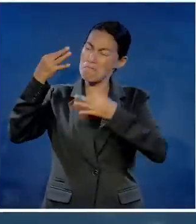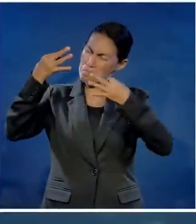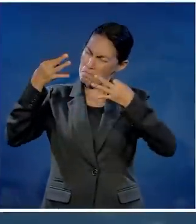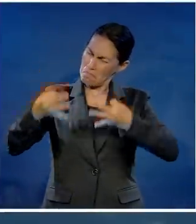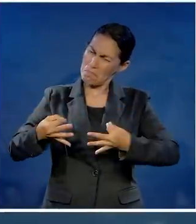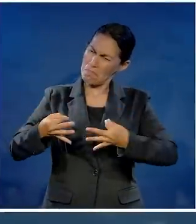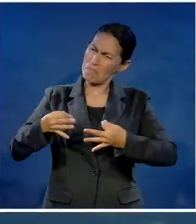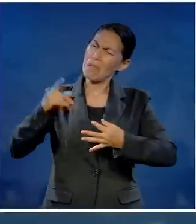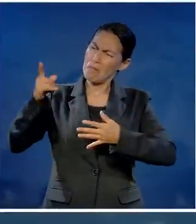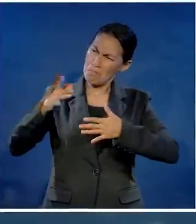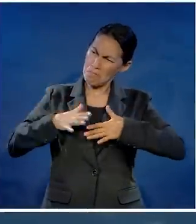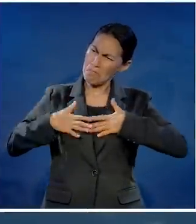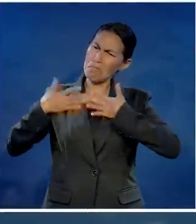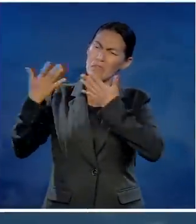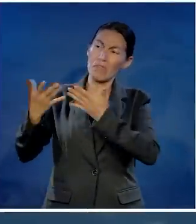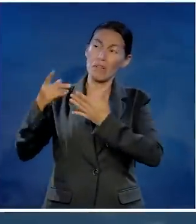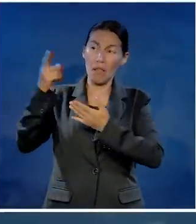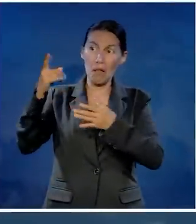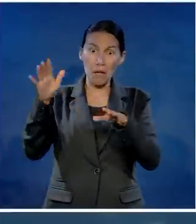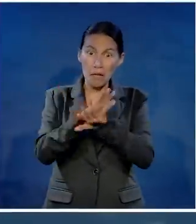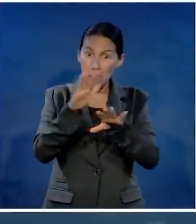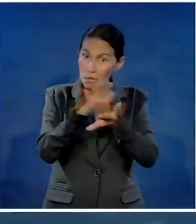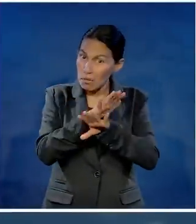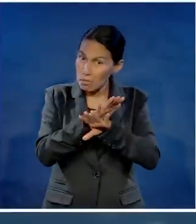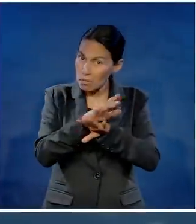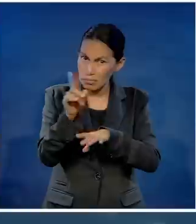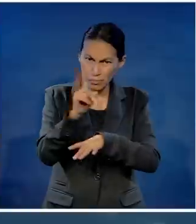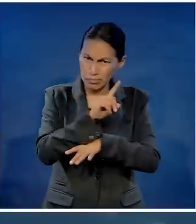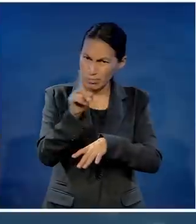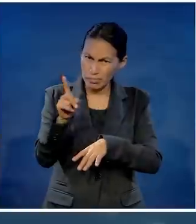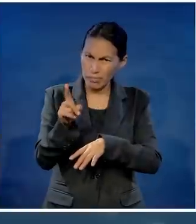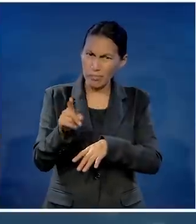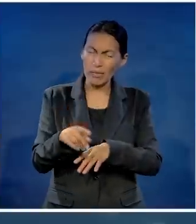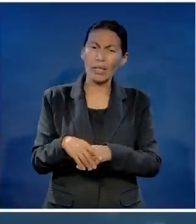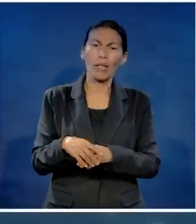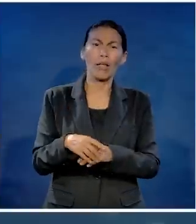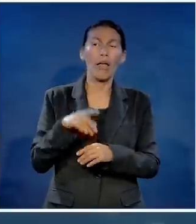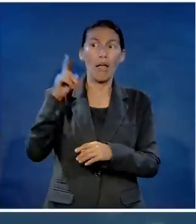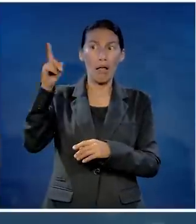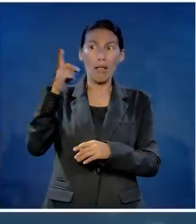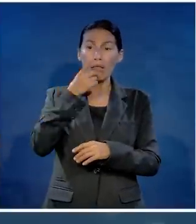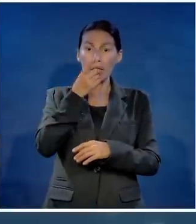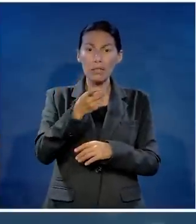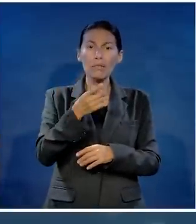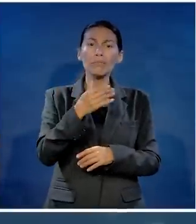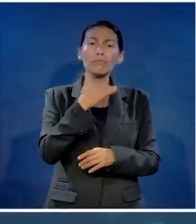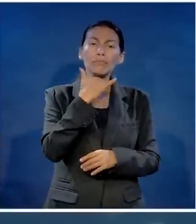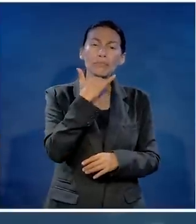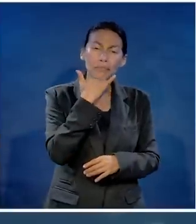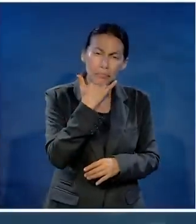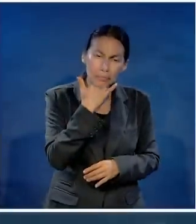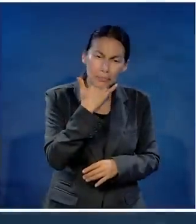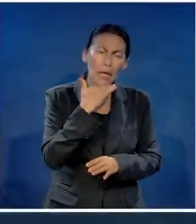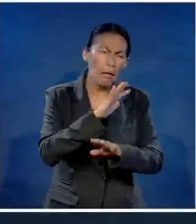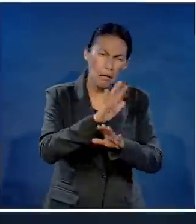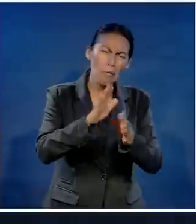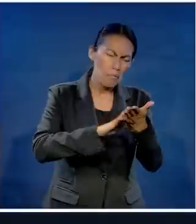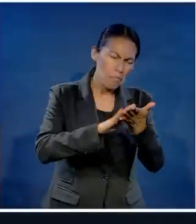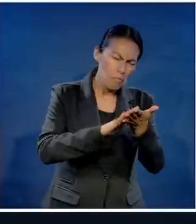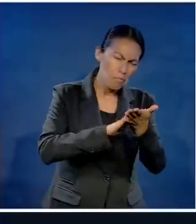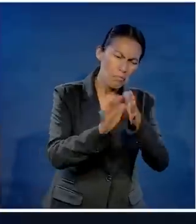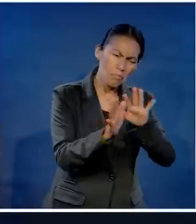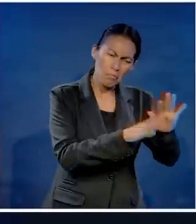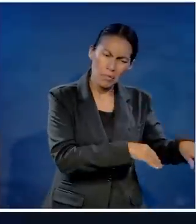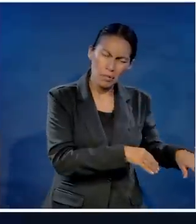cambia. Él es el mismo ayer, hoy y por los siglos. Si Él dice te perdono, te perdono. Pastor, pero no lo siento. Ese es problema nuestro.